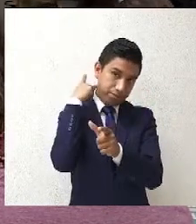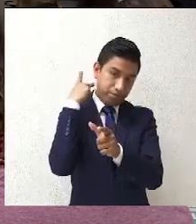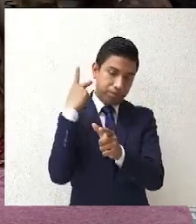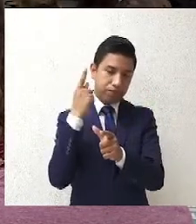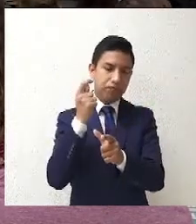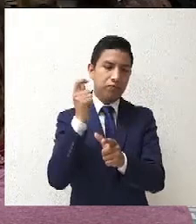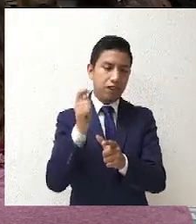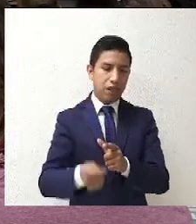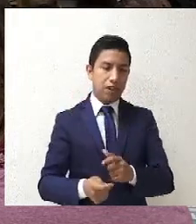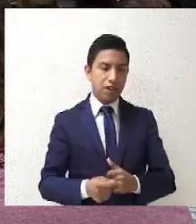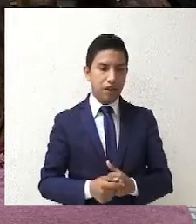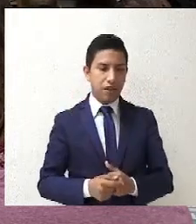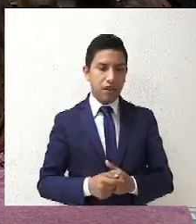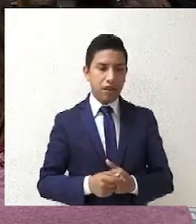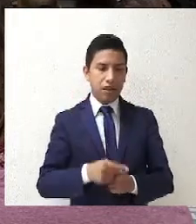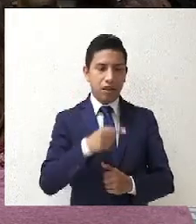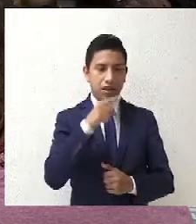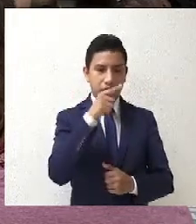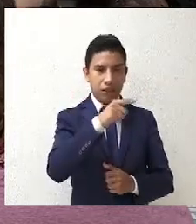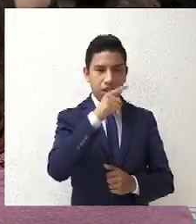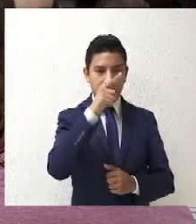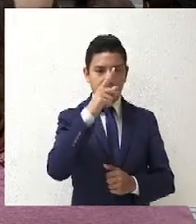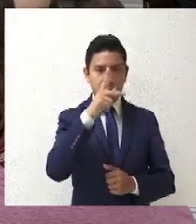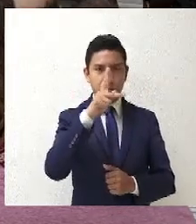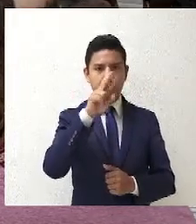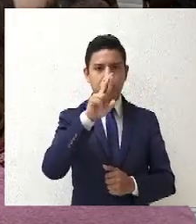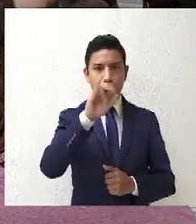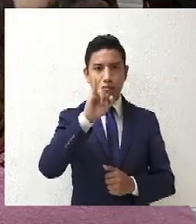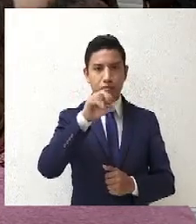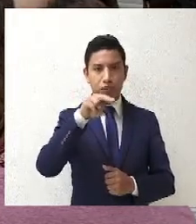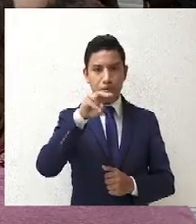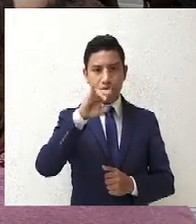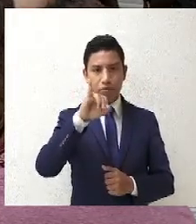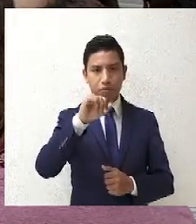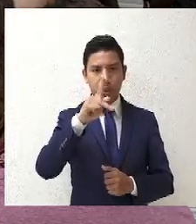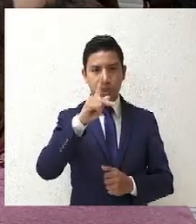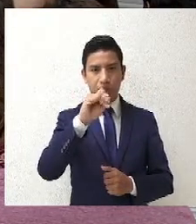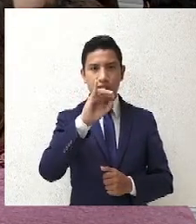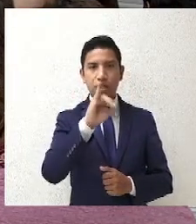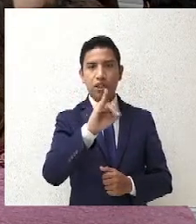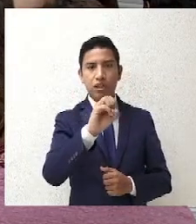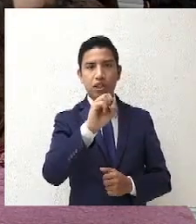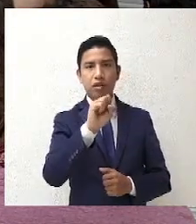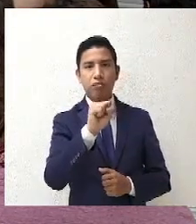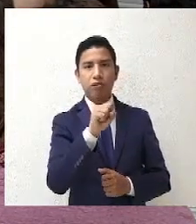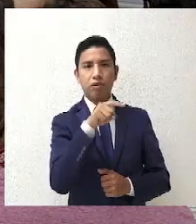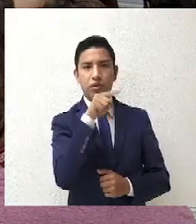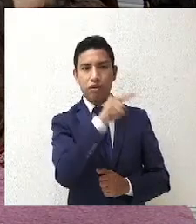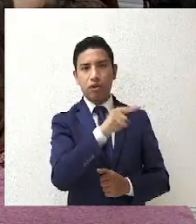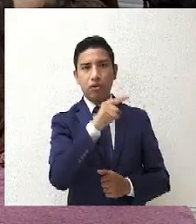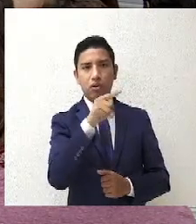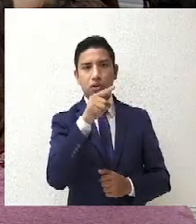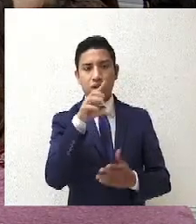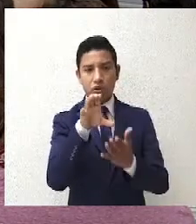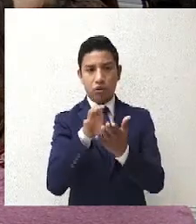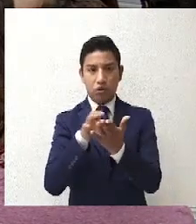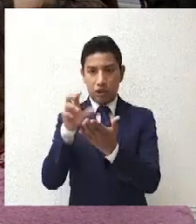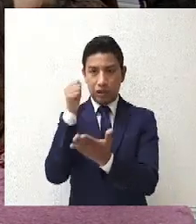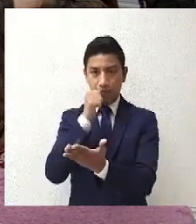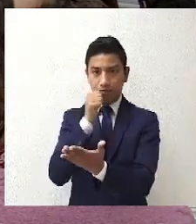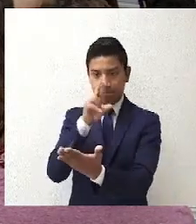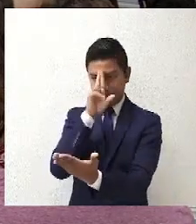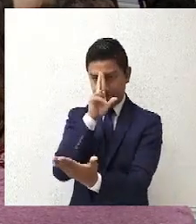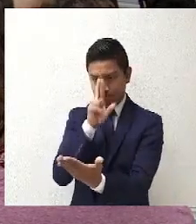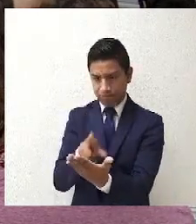principios constitucionales que deben observar. Yo creo que estas dos ideas son